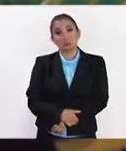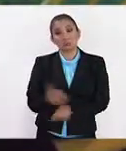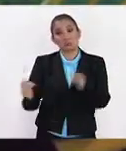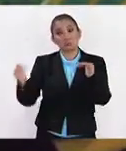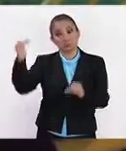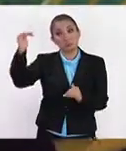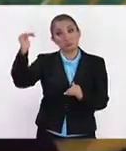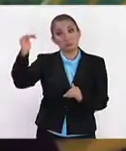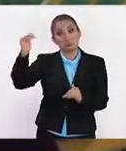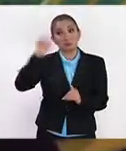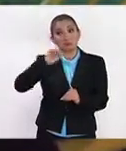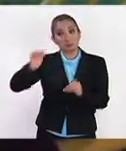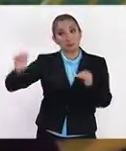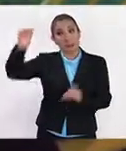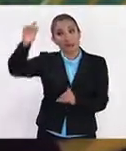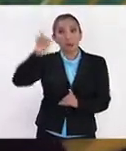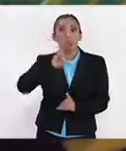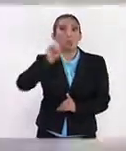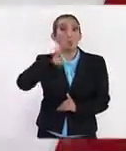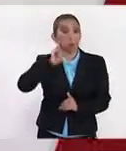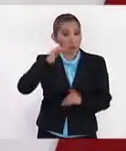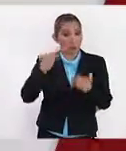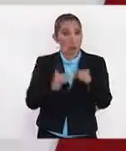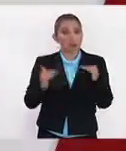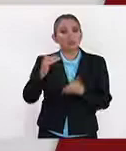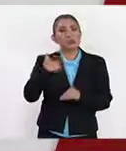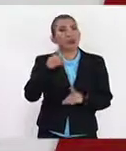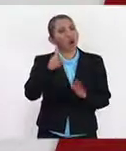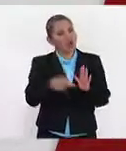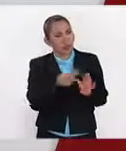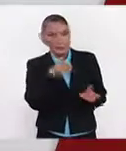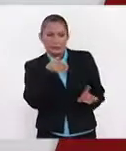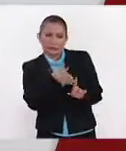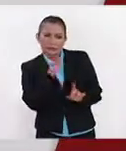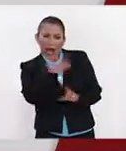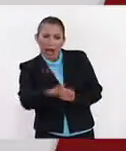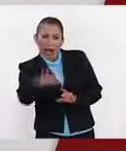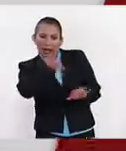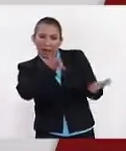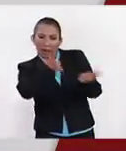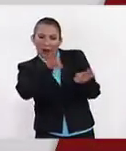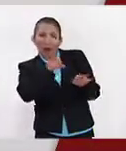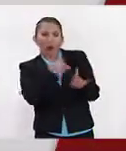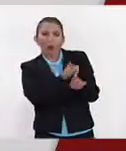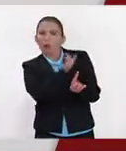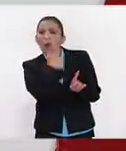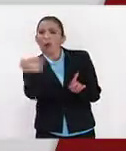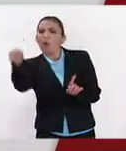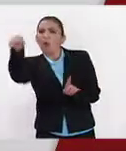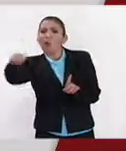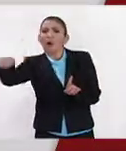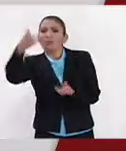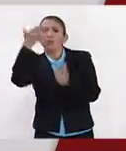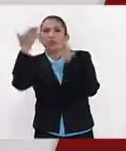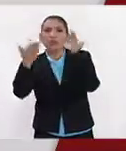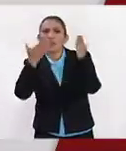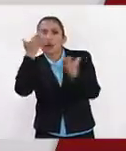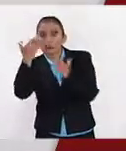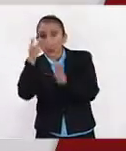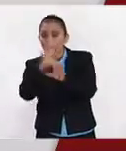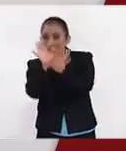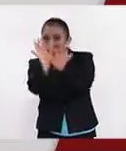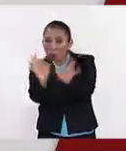sentido. Pues, importante la participación femenina. Ahora, insistiendo un poco en el área laboral, ¿hacia dónde se enfocarían estos estudiantes